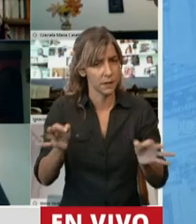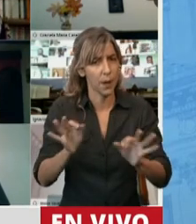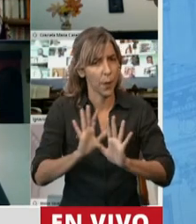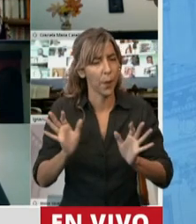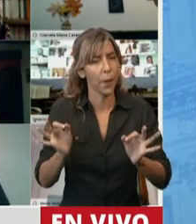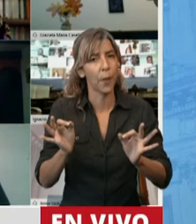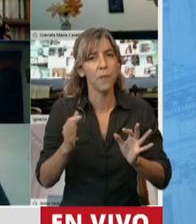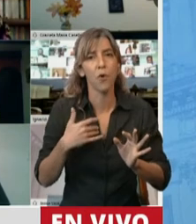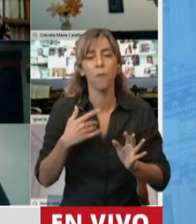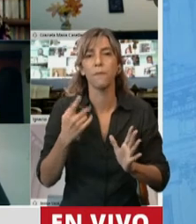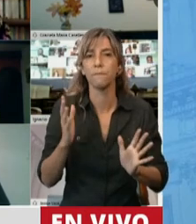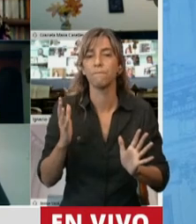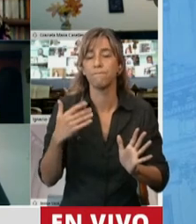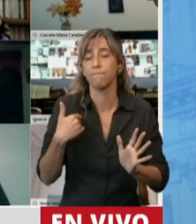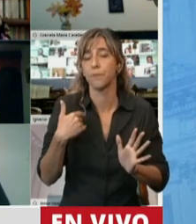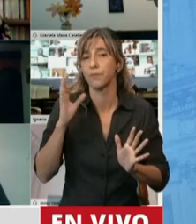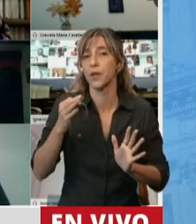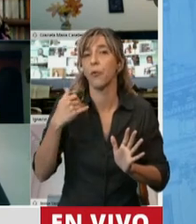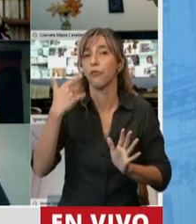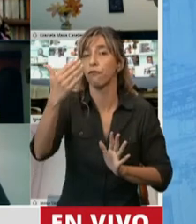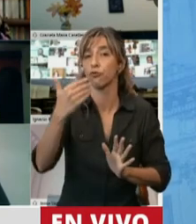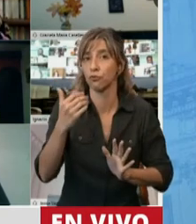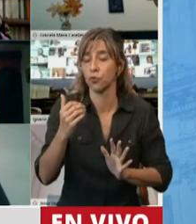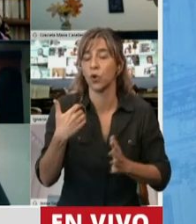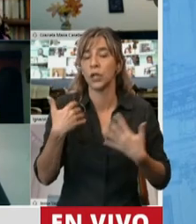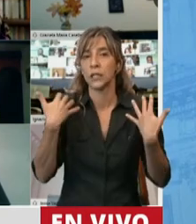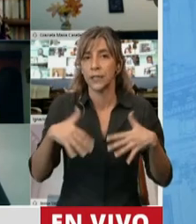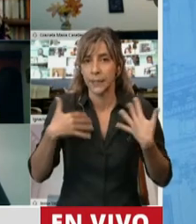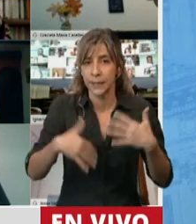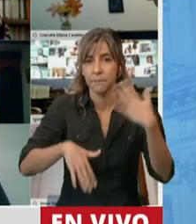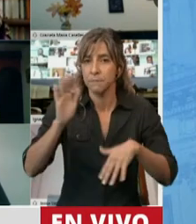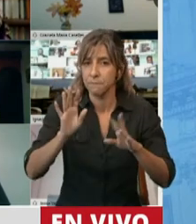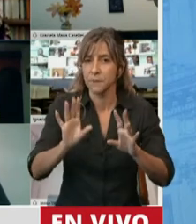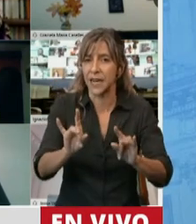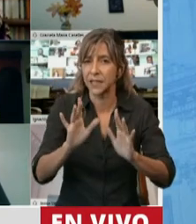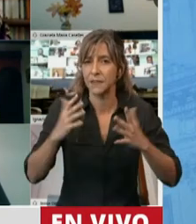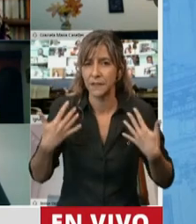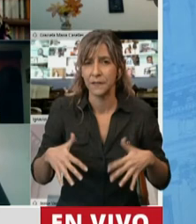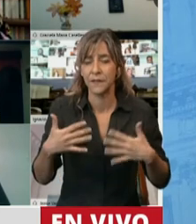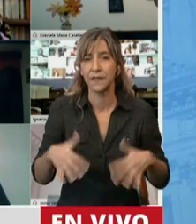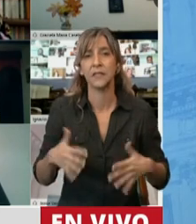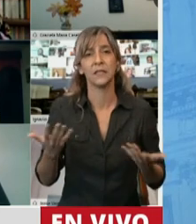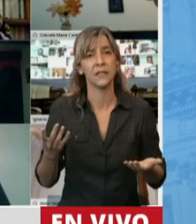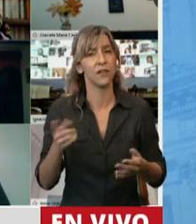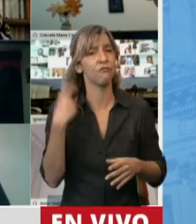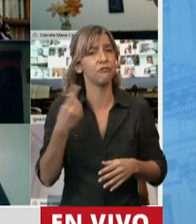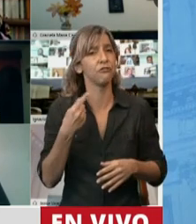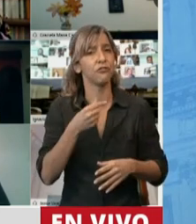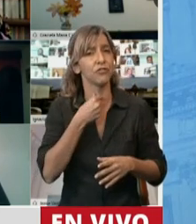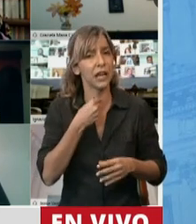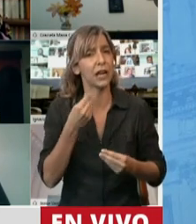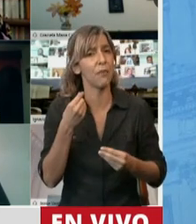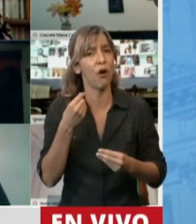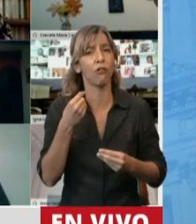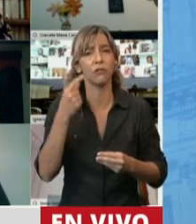porque lo que se viene no es fácil y no debemos esquivar lo que viene sino seguir haciendo lo que venimos haciendo,